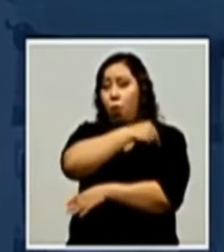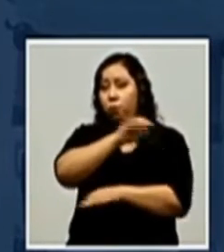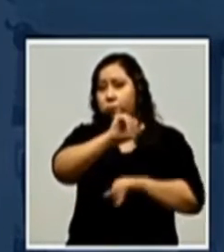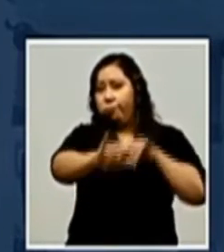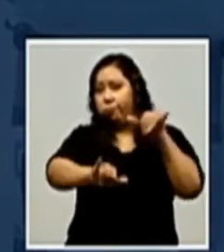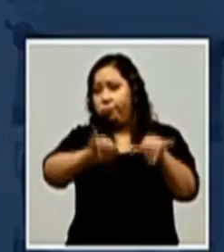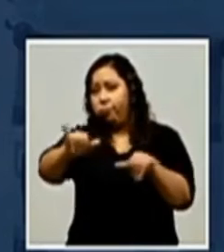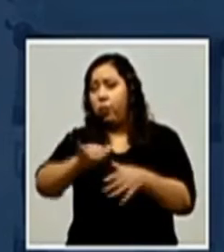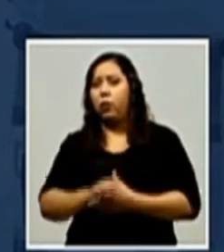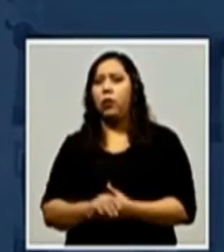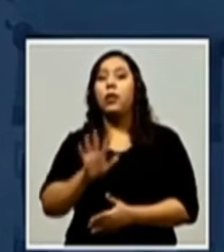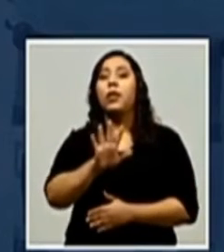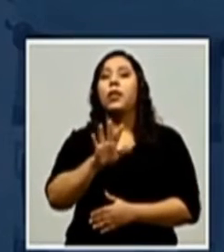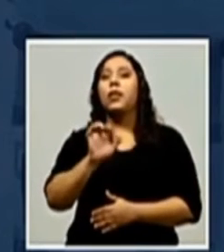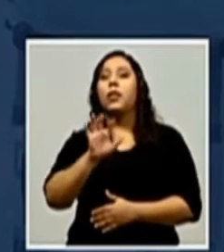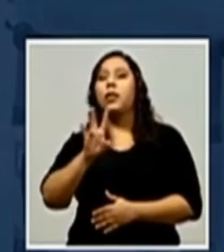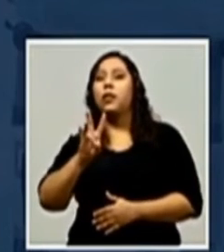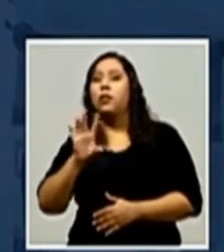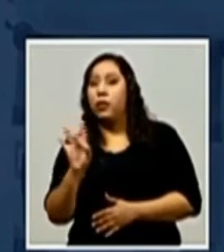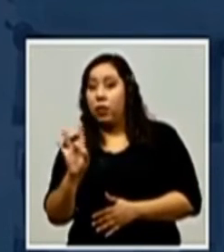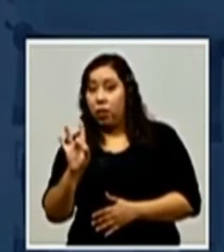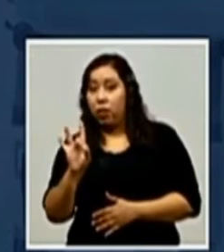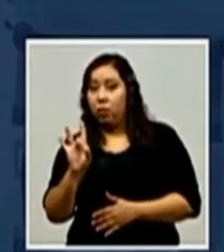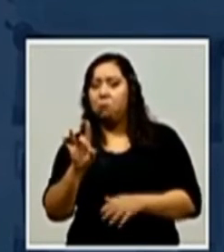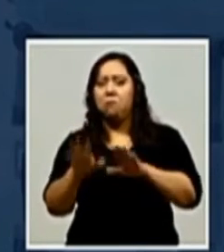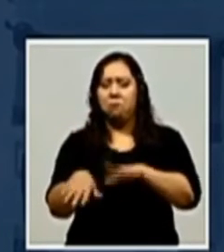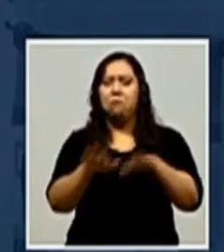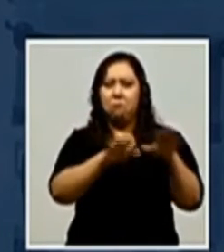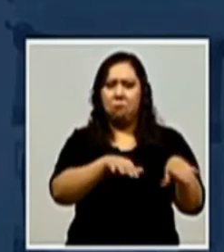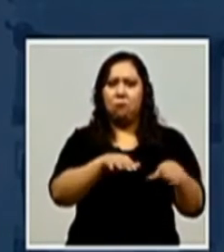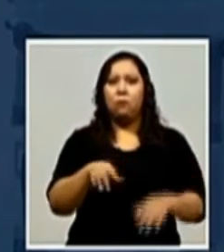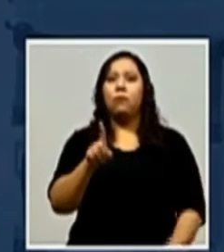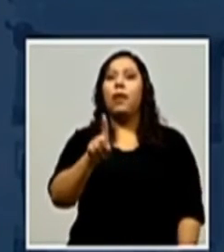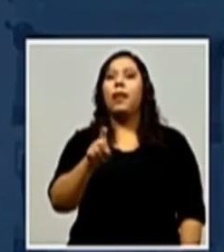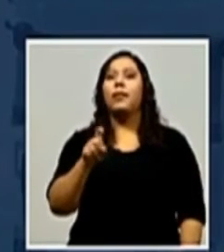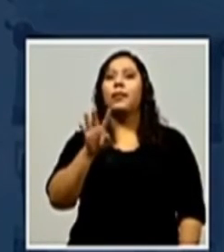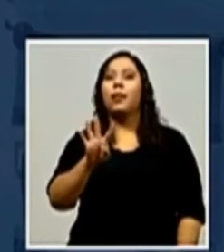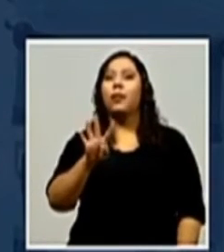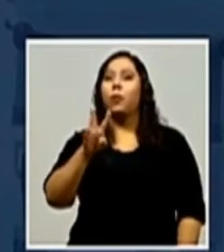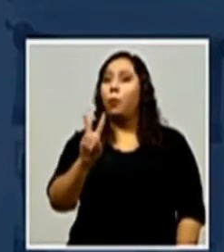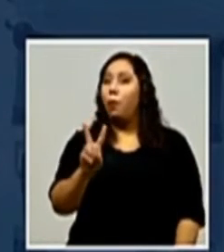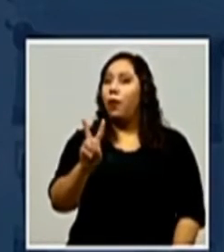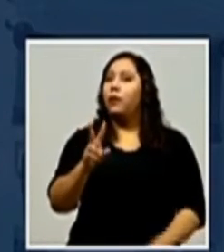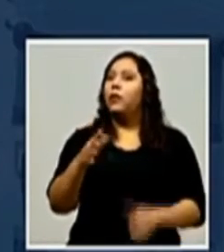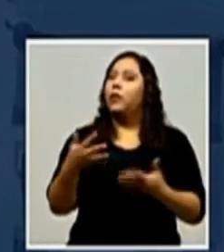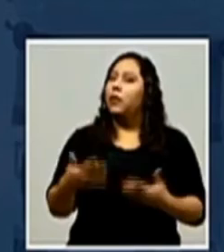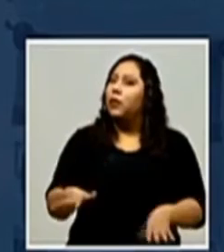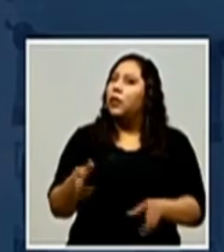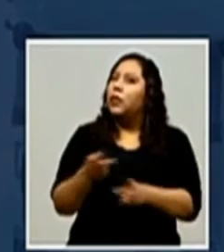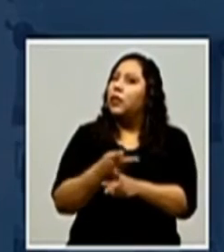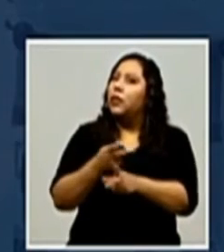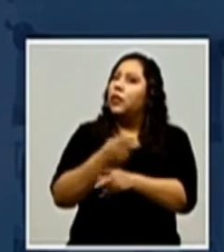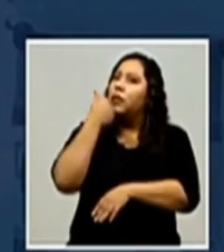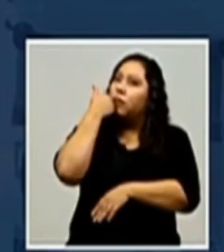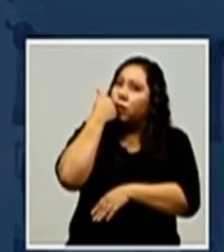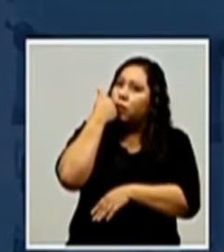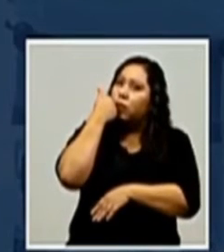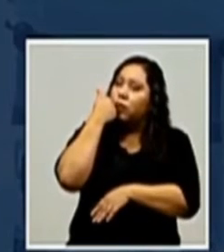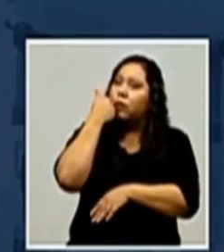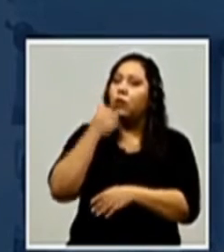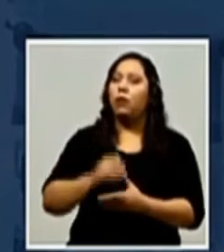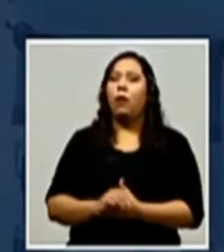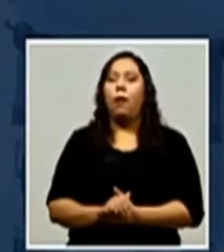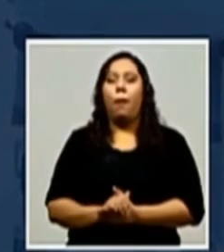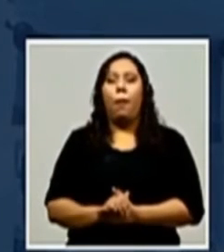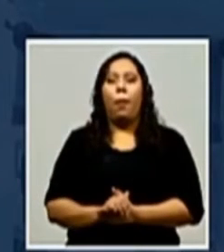de los cuales 578 se encuentran estables, 142 en una condición grave de salud. Y